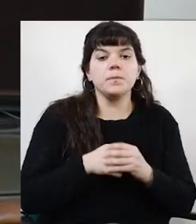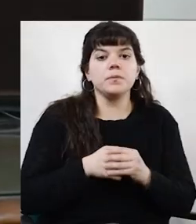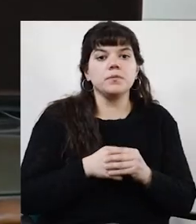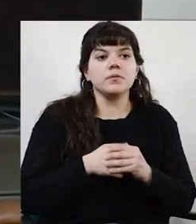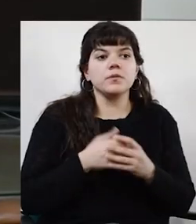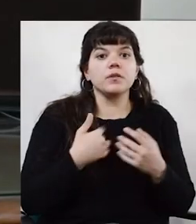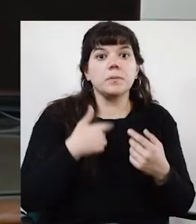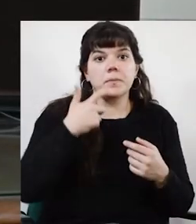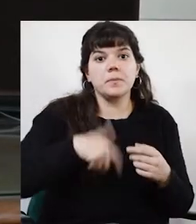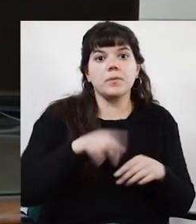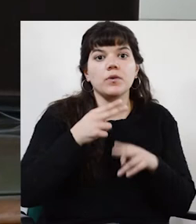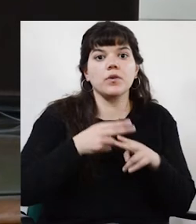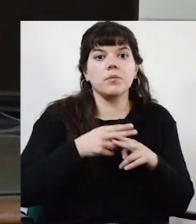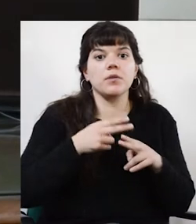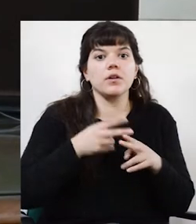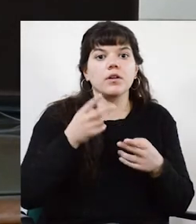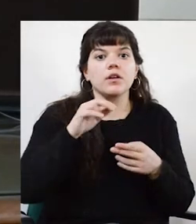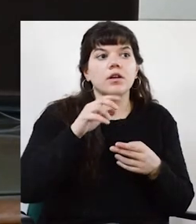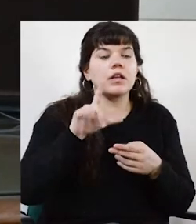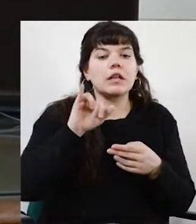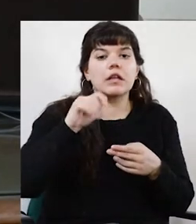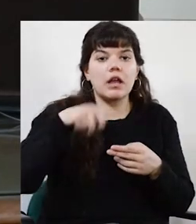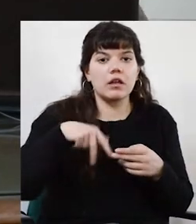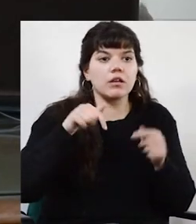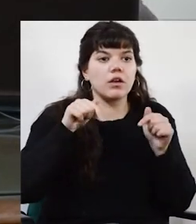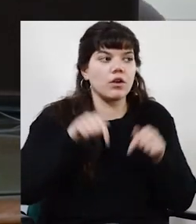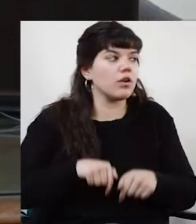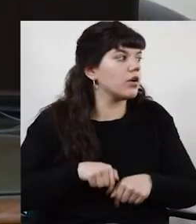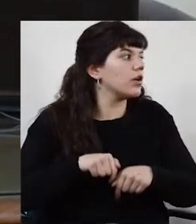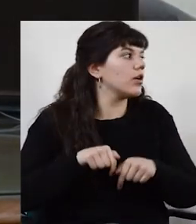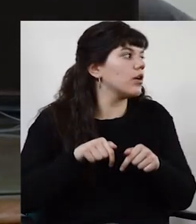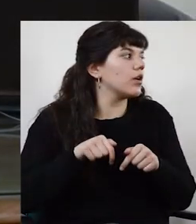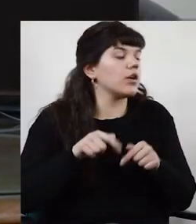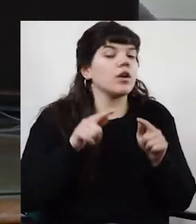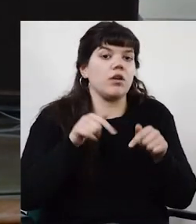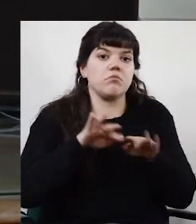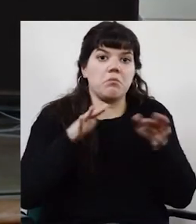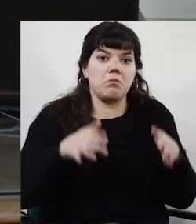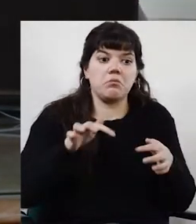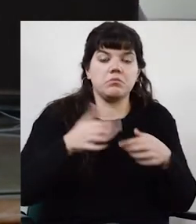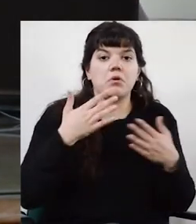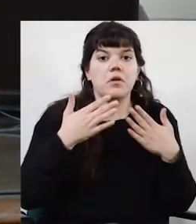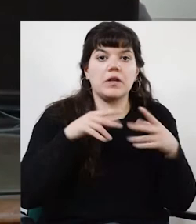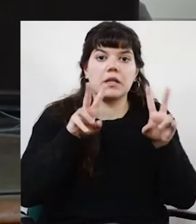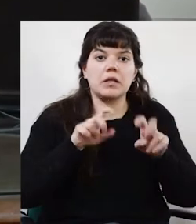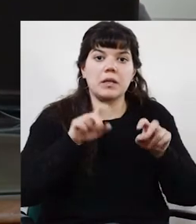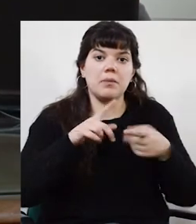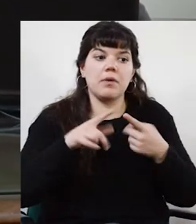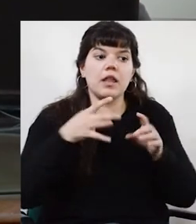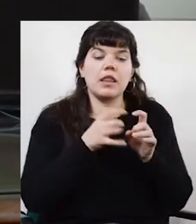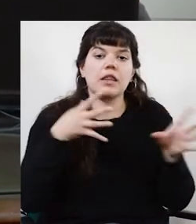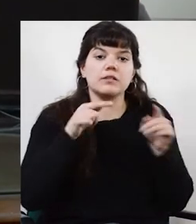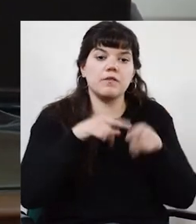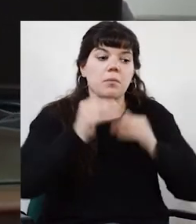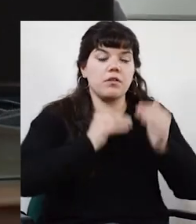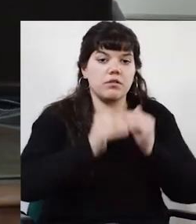Mi nombre es Lilian Monestier, les doy la bienvenida a esta mesa en relación al tema desafíos para un